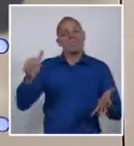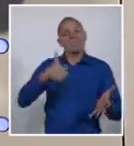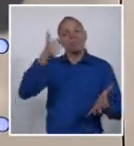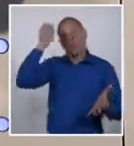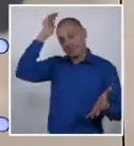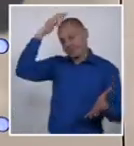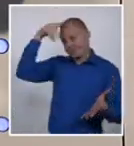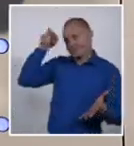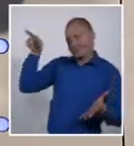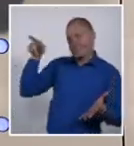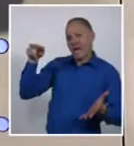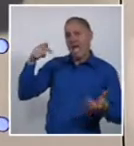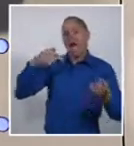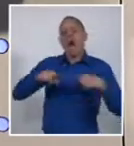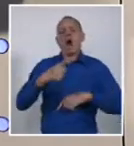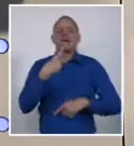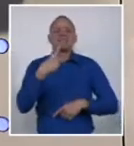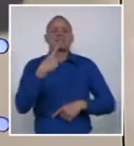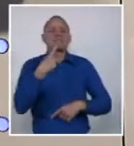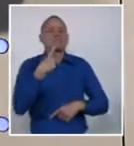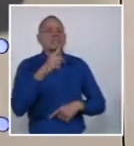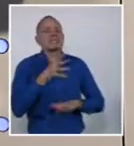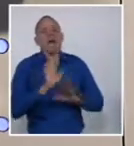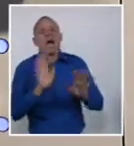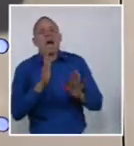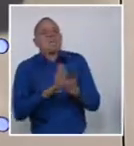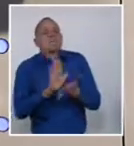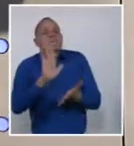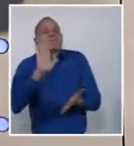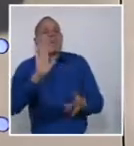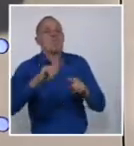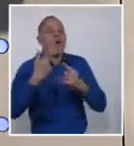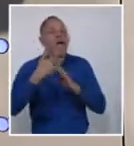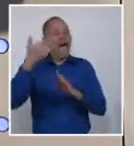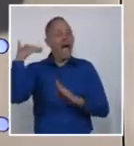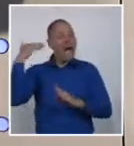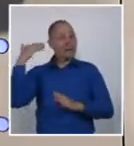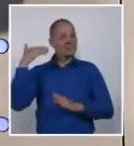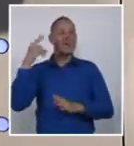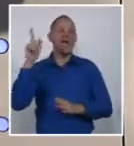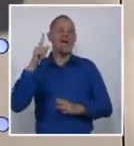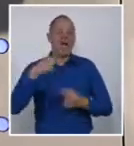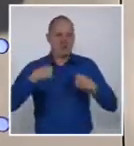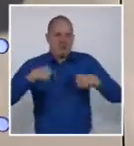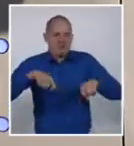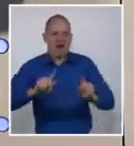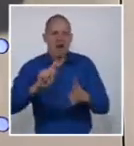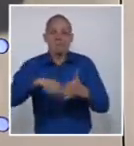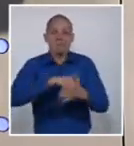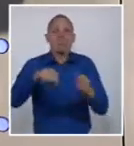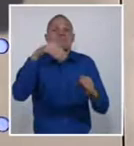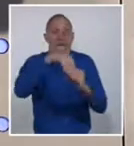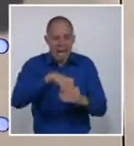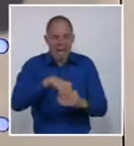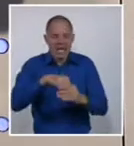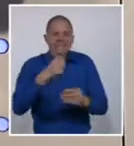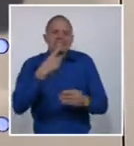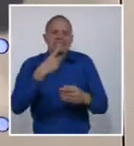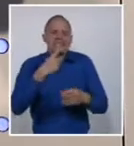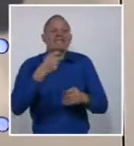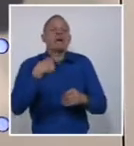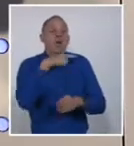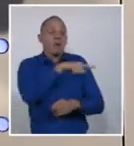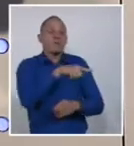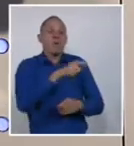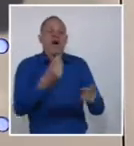una promesa cumplida de su primera campaña electoral para usarla a su favor en esta. Pero la tiene